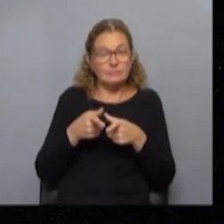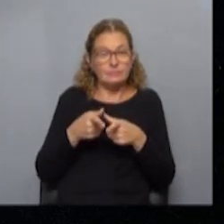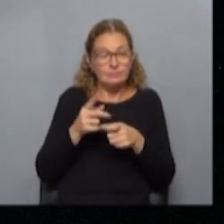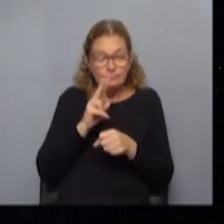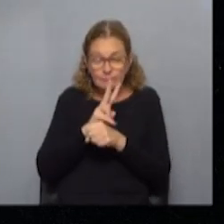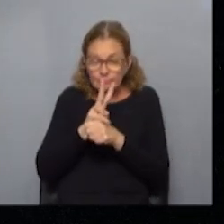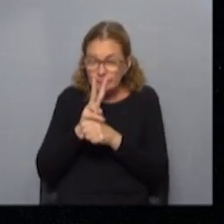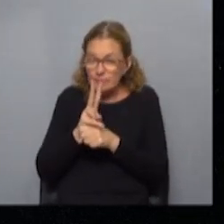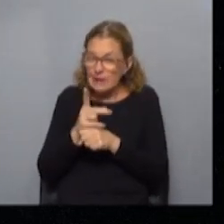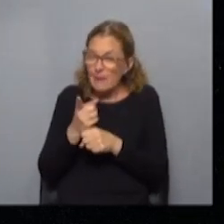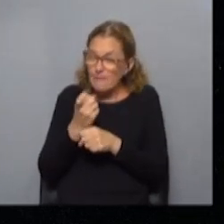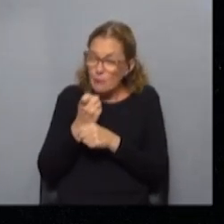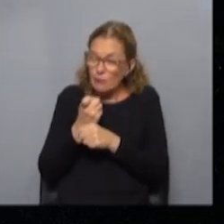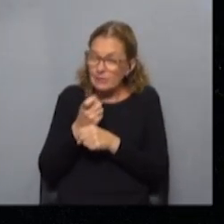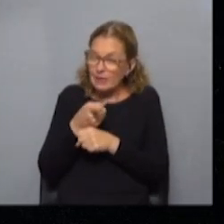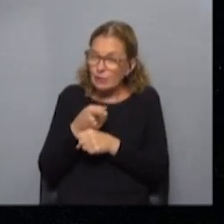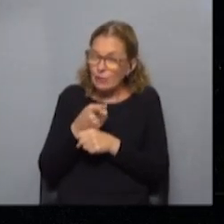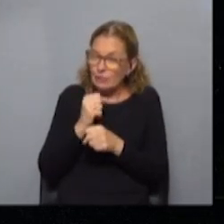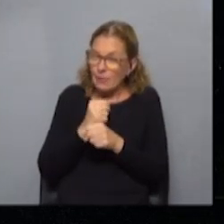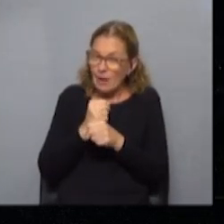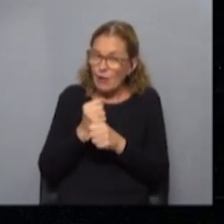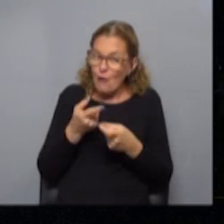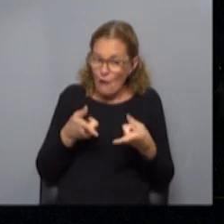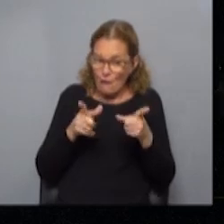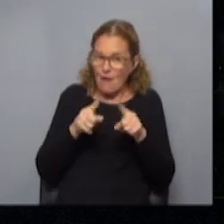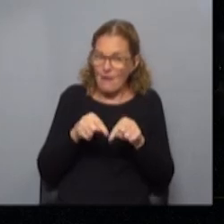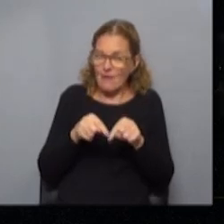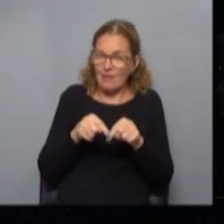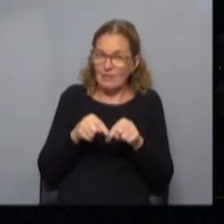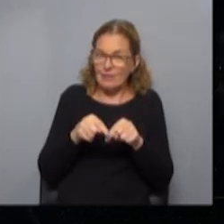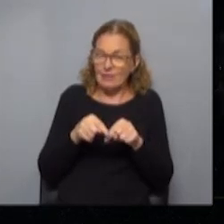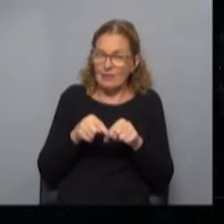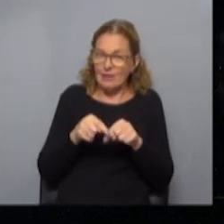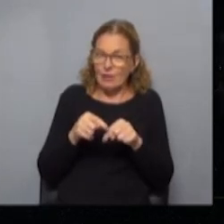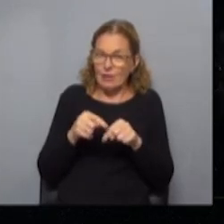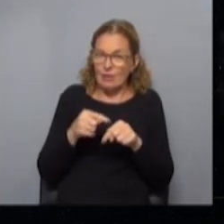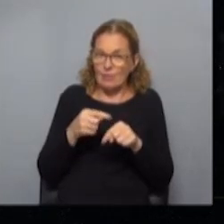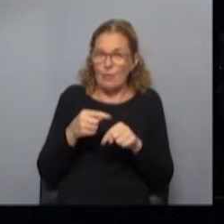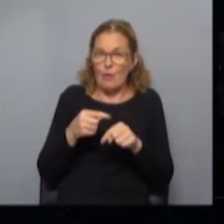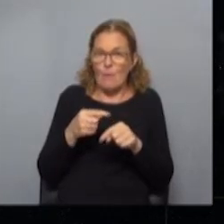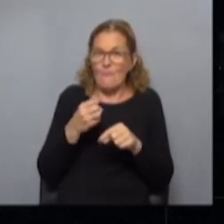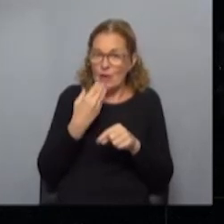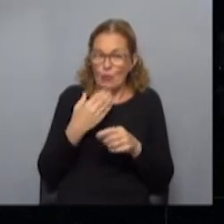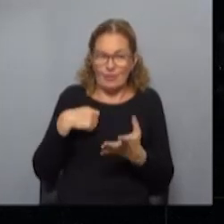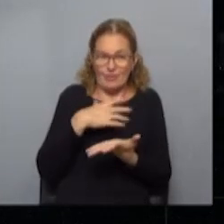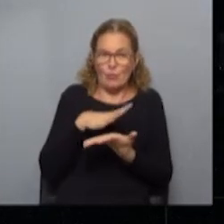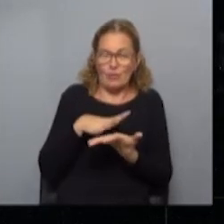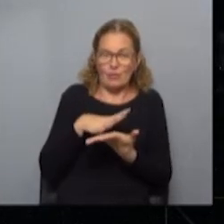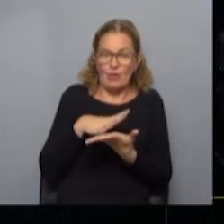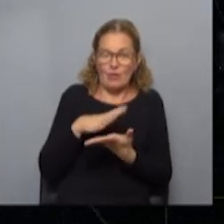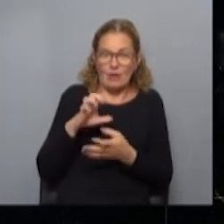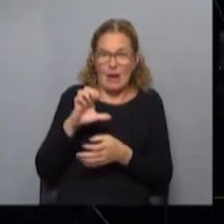monitorear fuertemente que esos puestos de trabajo se reactiven sin los niveles de precariedad que está pretendiendo el sector